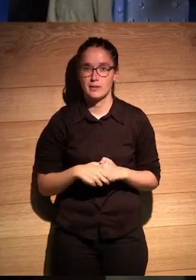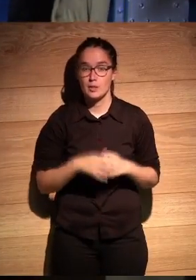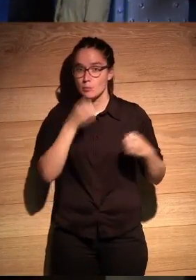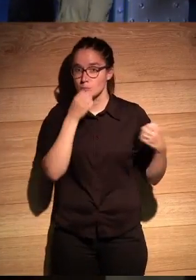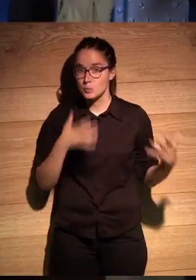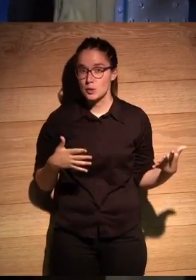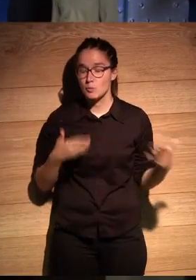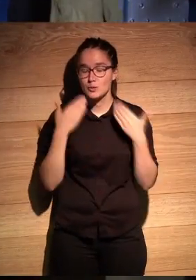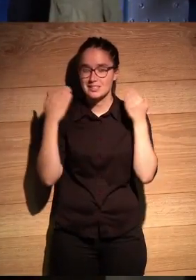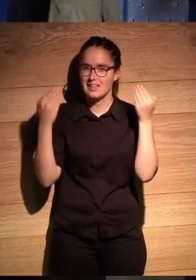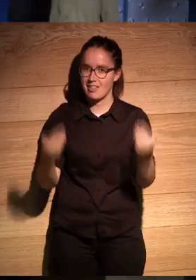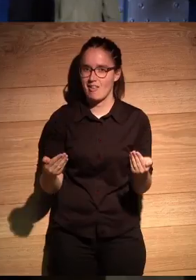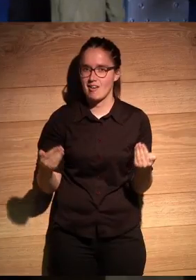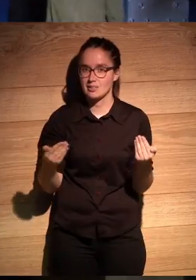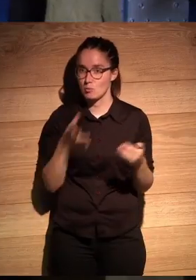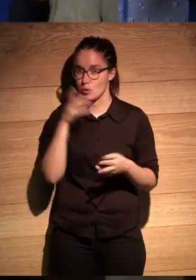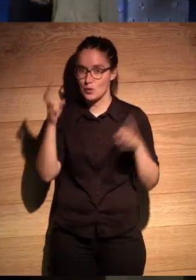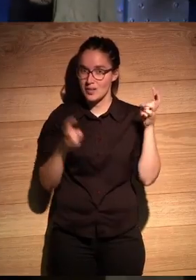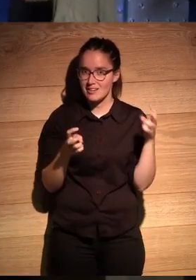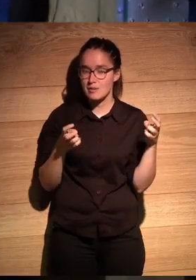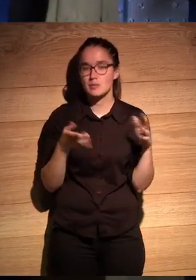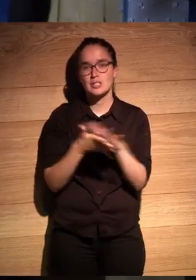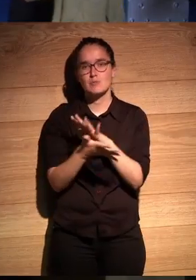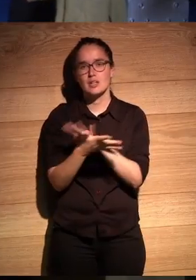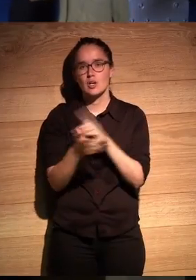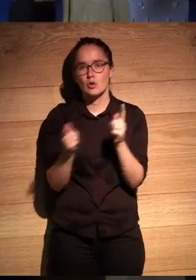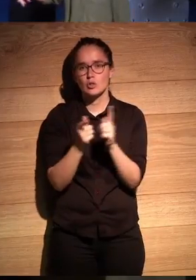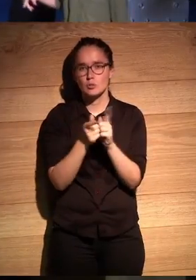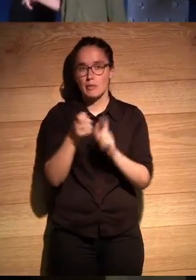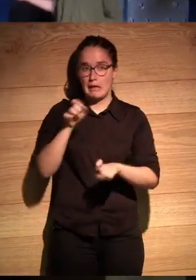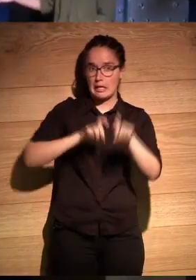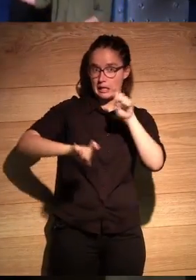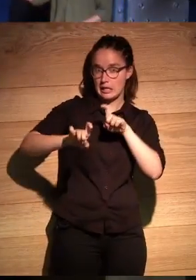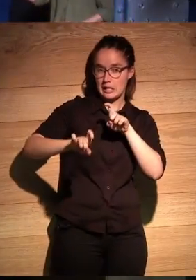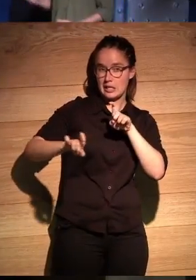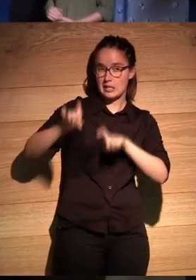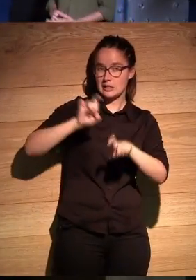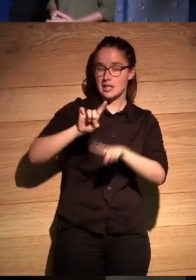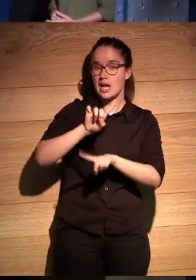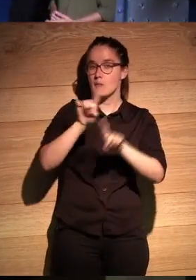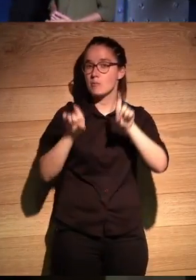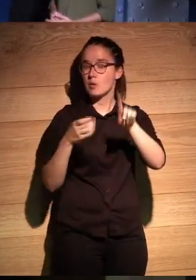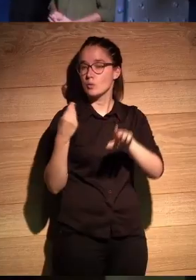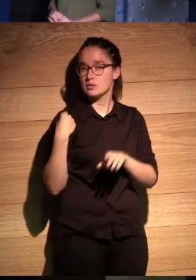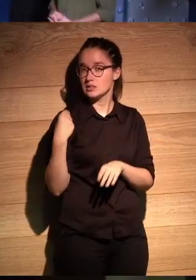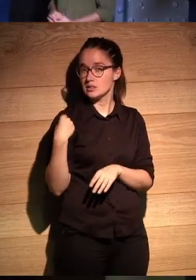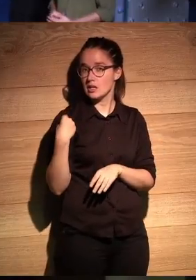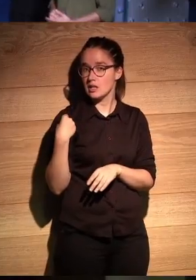Bueno, muchas gracias por estar aquí y vamos a explicar un poco, si puedes traer un poco para atrás, Pera, ante la pregunta que nos hacía